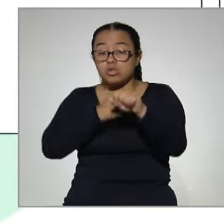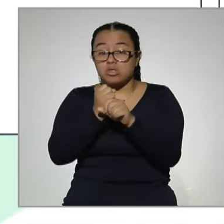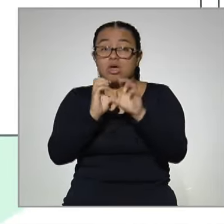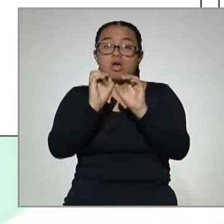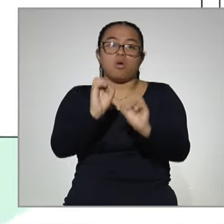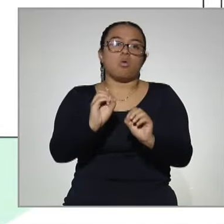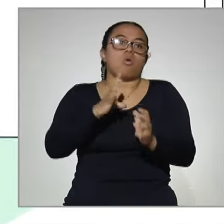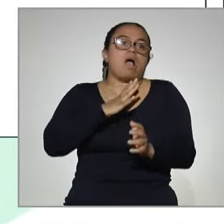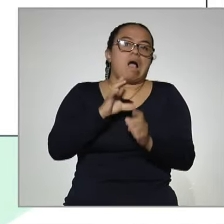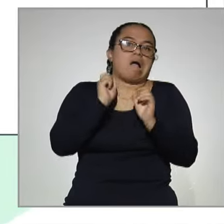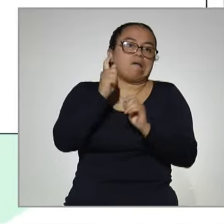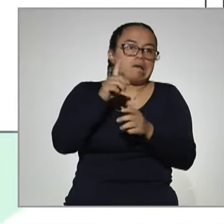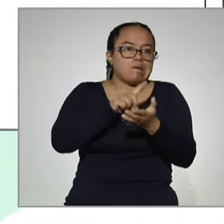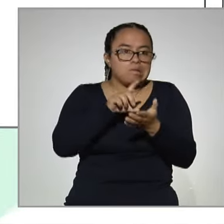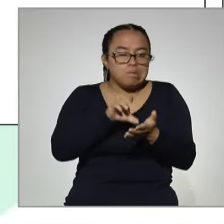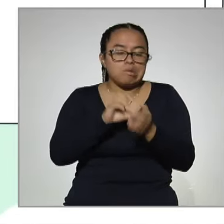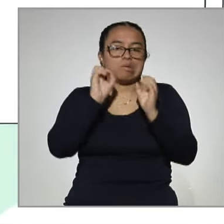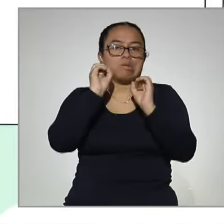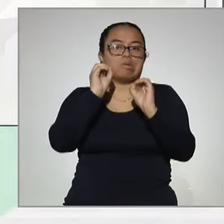física o social.